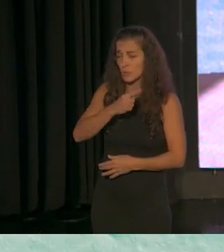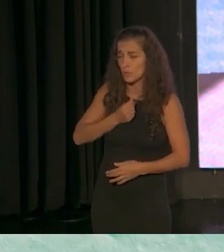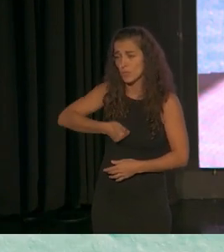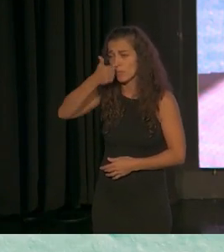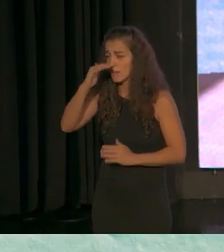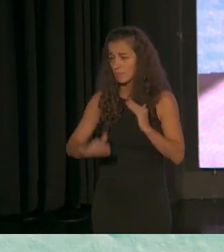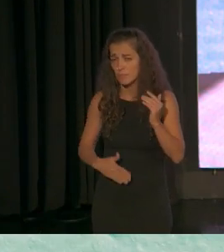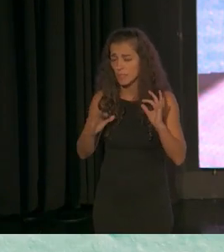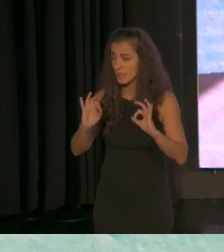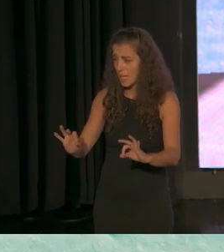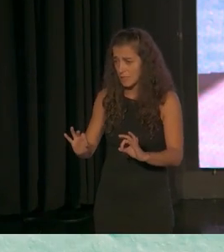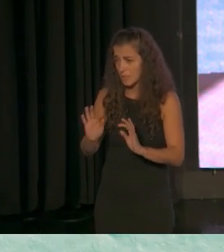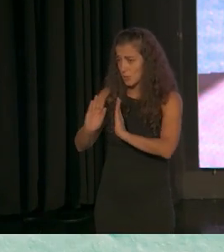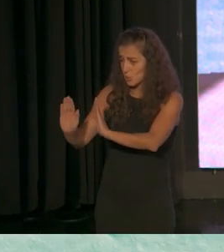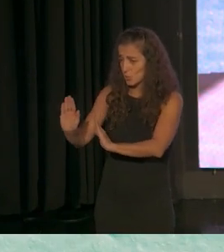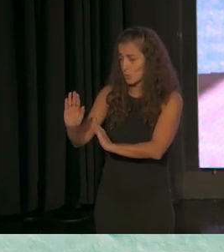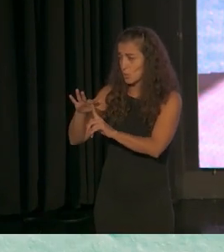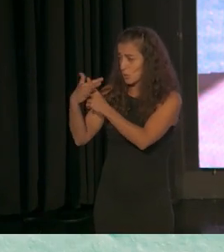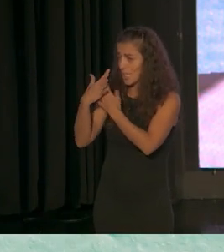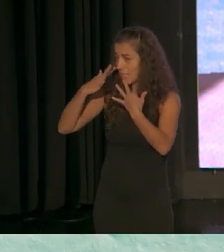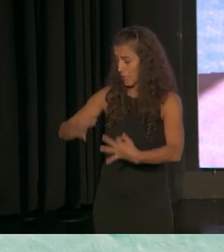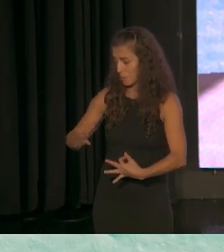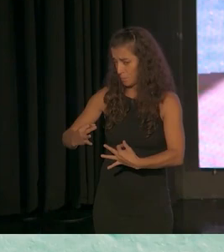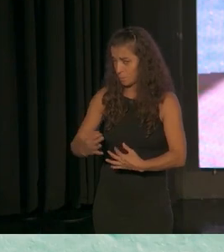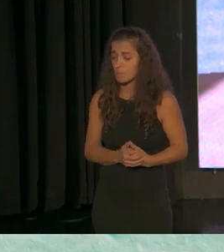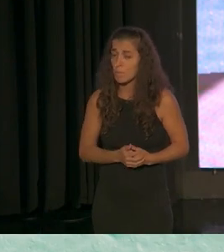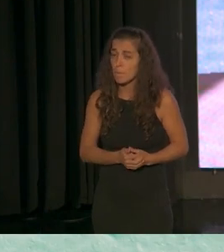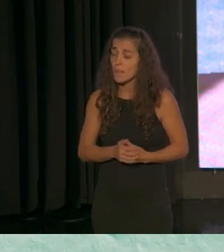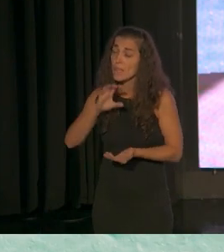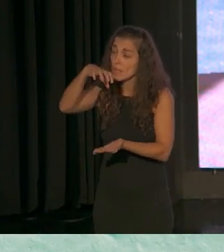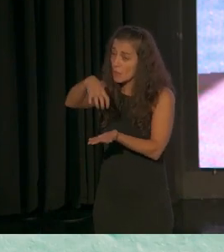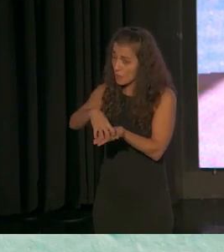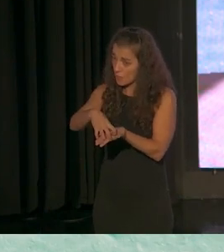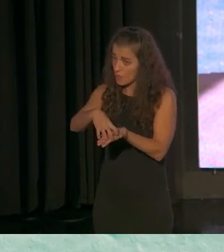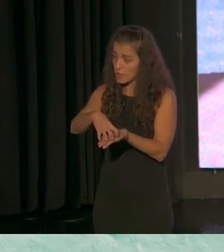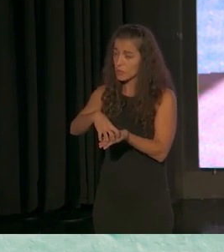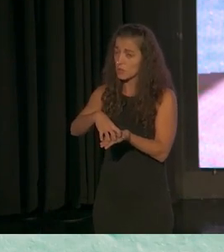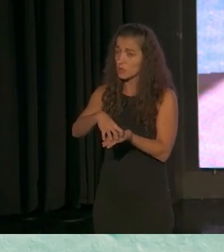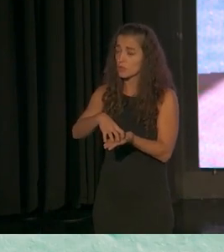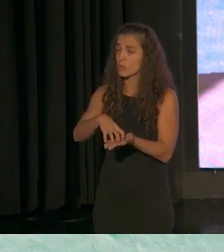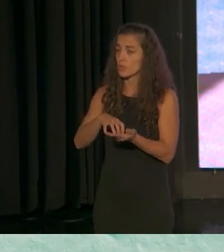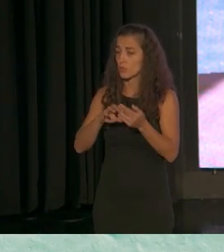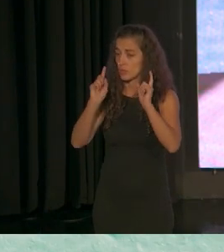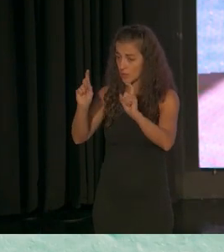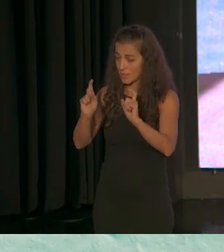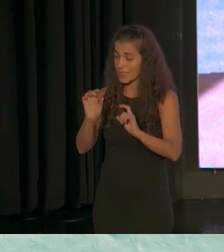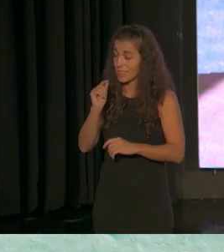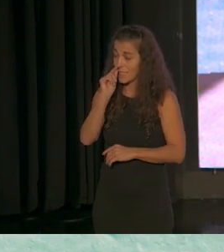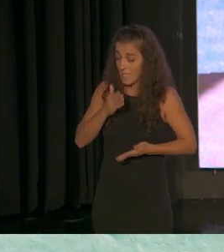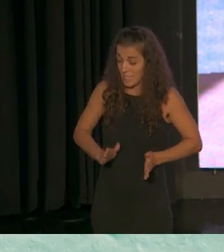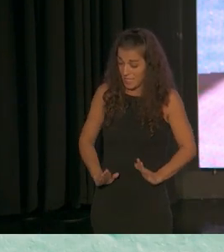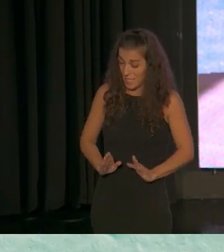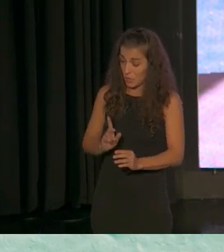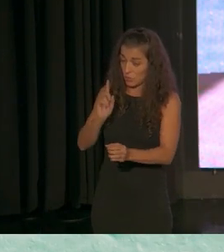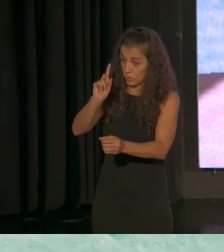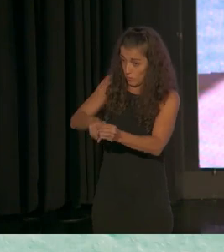parece que es parte de la realidad dicen que los centros en los que sus hijos están escolarizados no perciben que